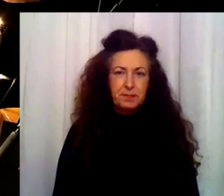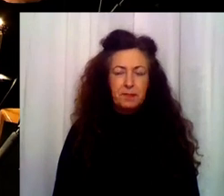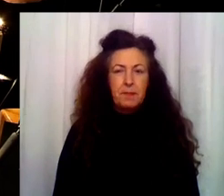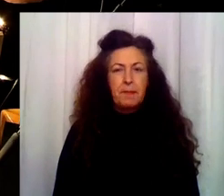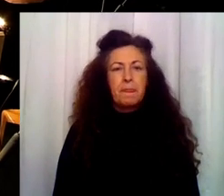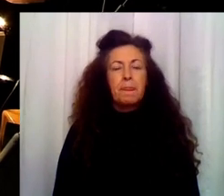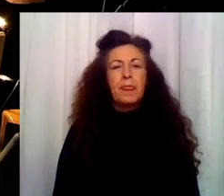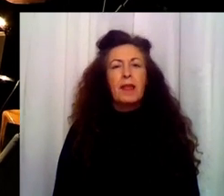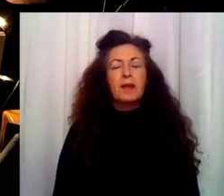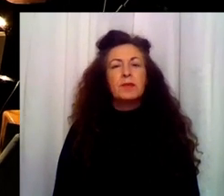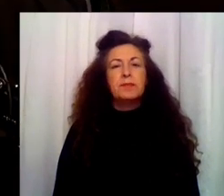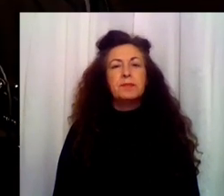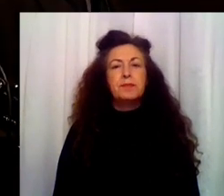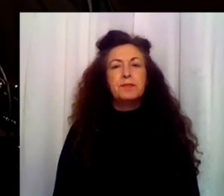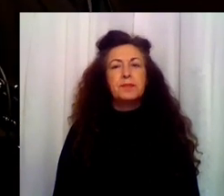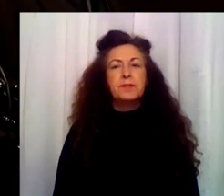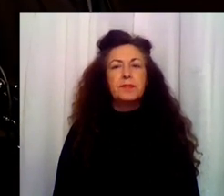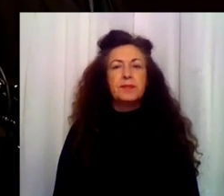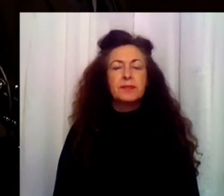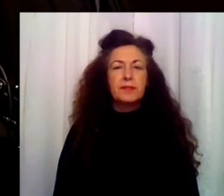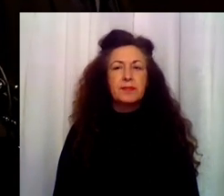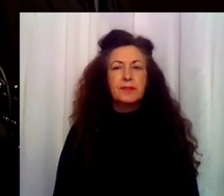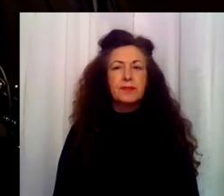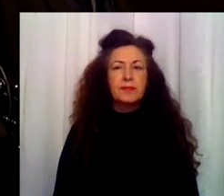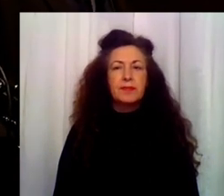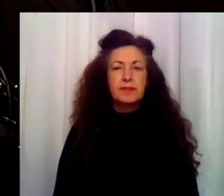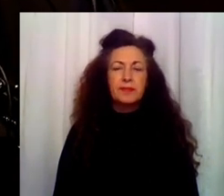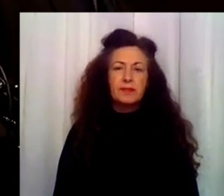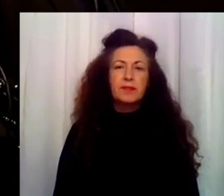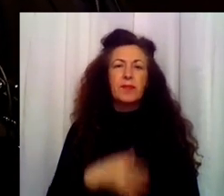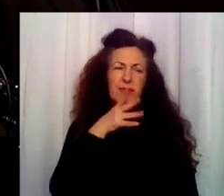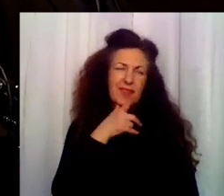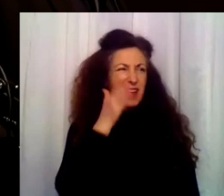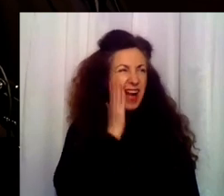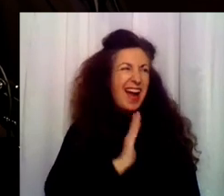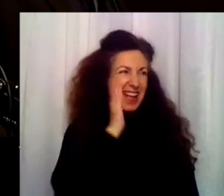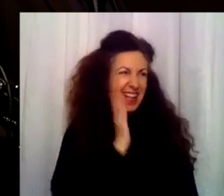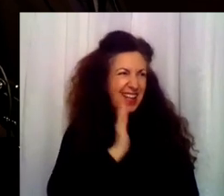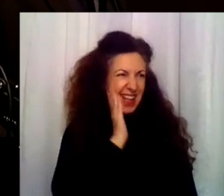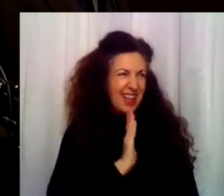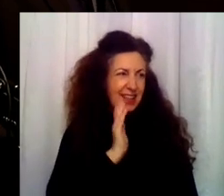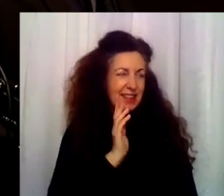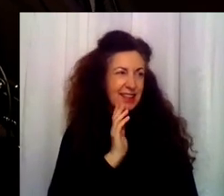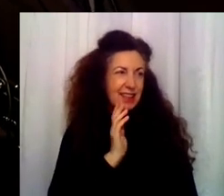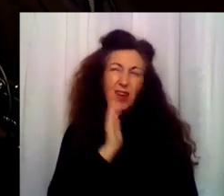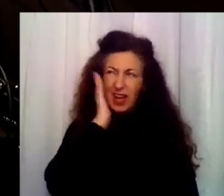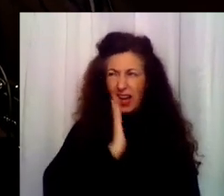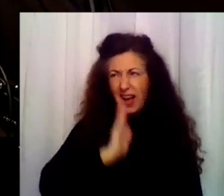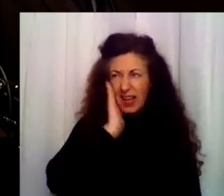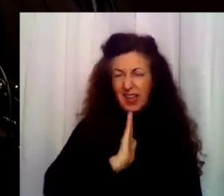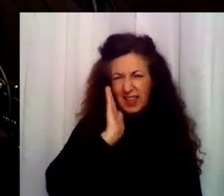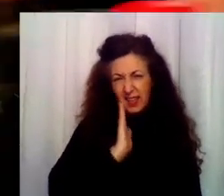A ver, mira, Torrednito. Ay, no me llames Torrednito, que es muy feo. Pero si te gustaba. Ya, pero me ha gustado cada cosa.